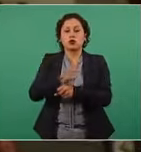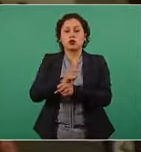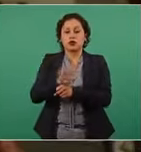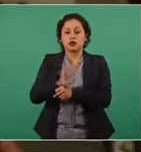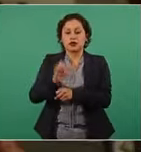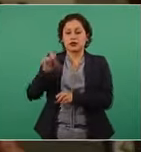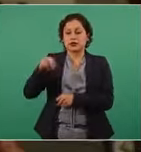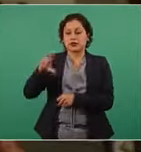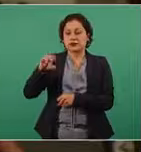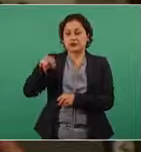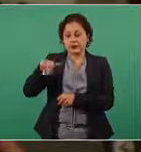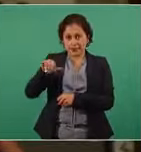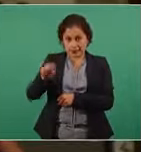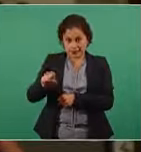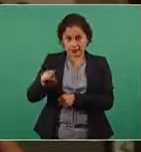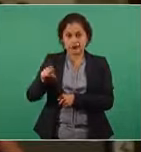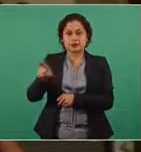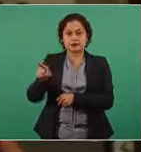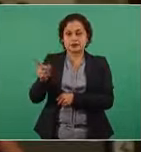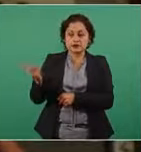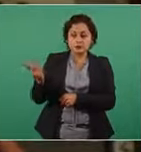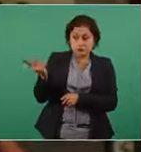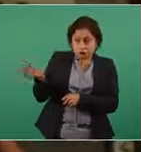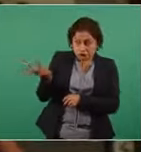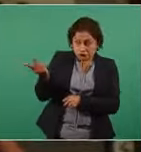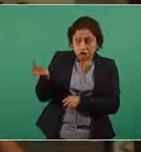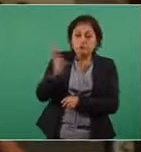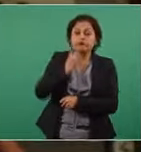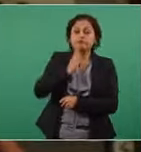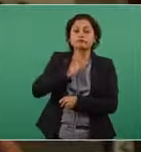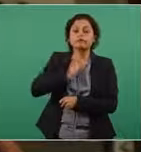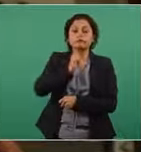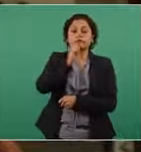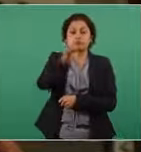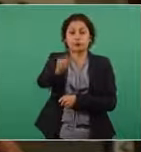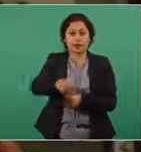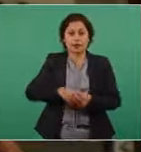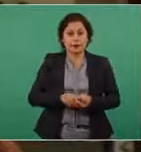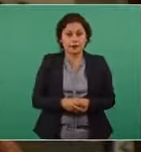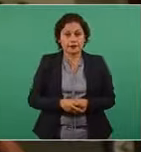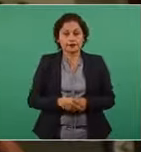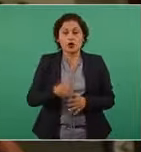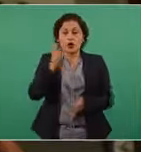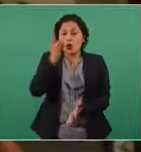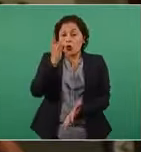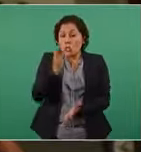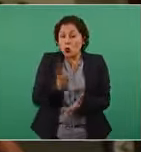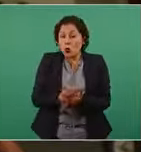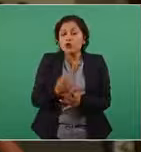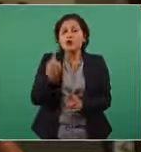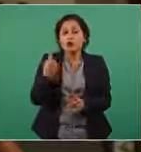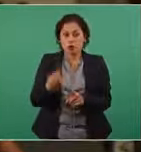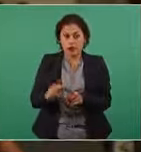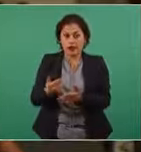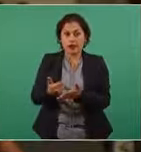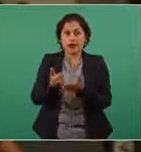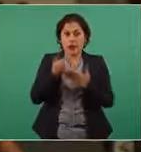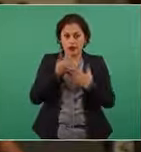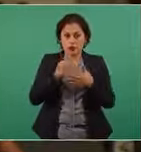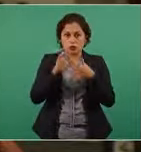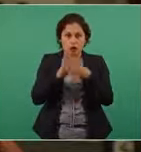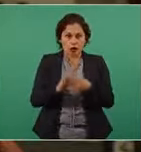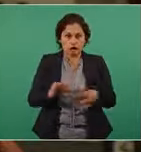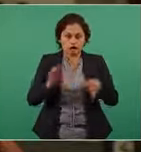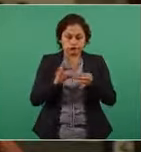Encinas y tampoco hubo respuesta los únicos que han tenido disposición de aclarar